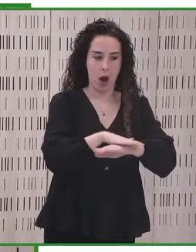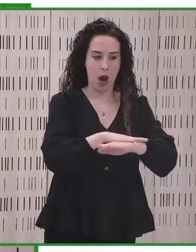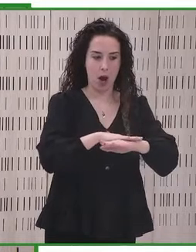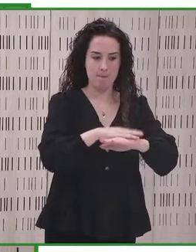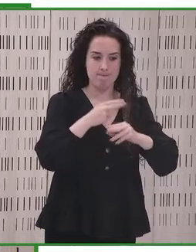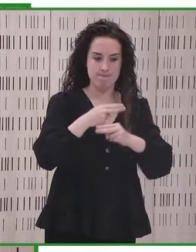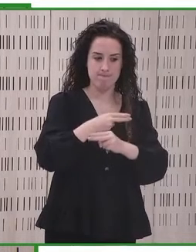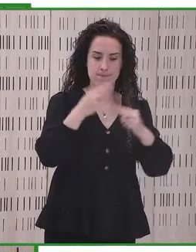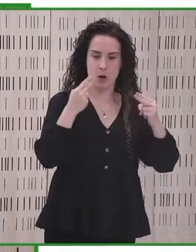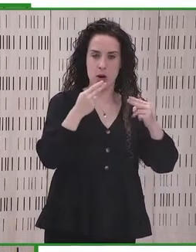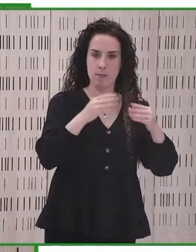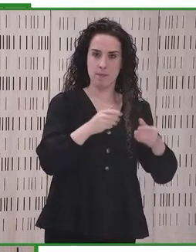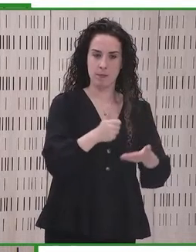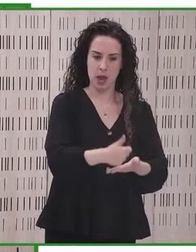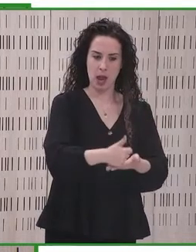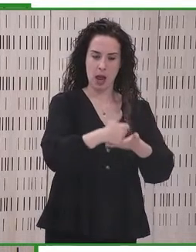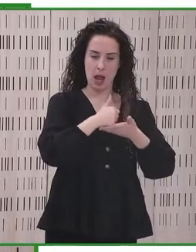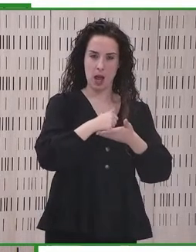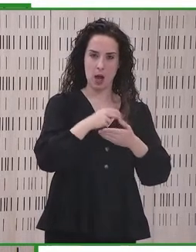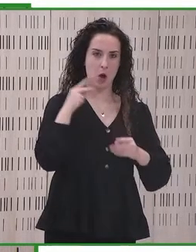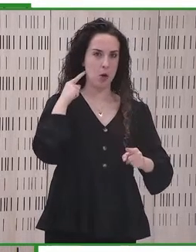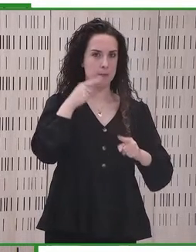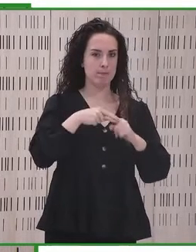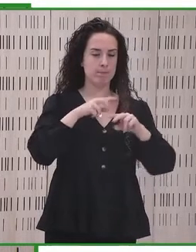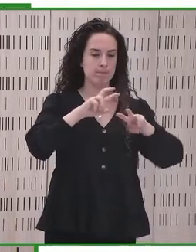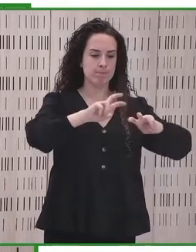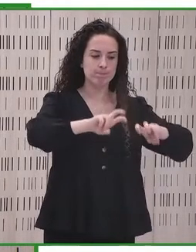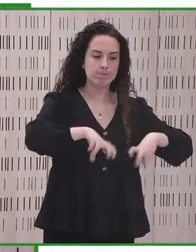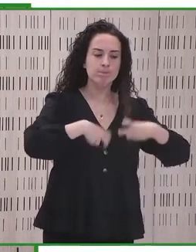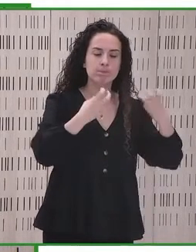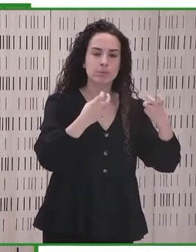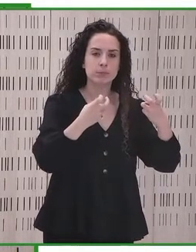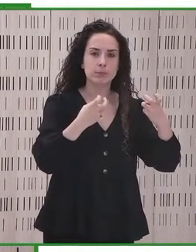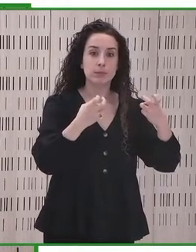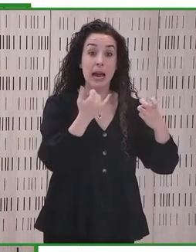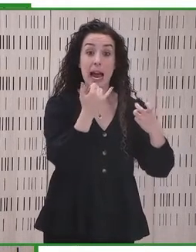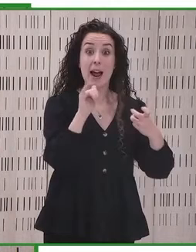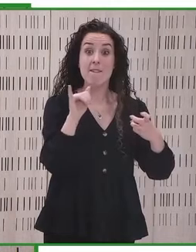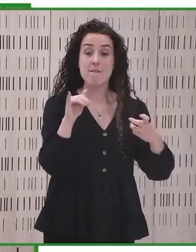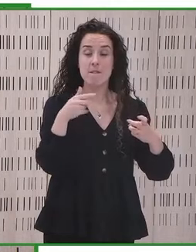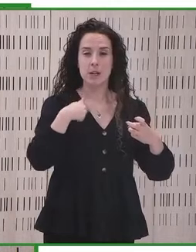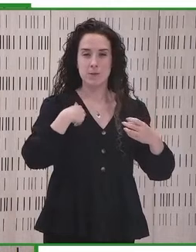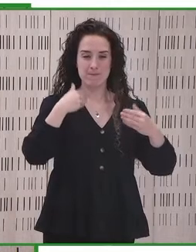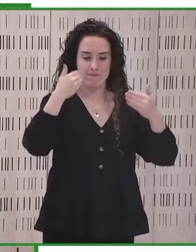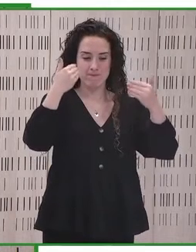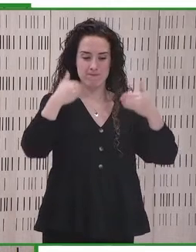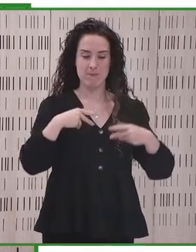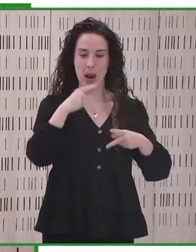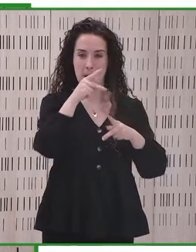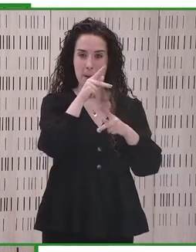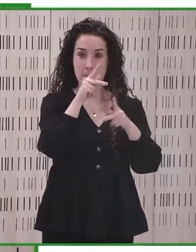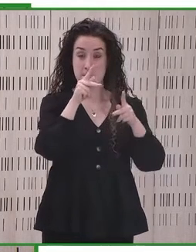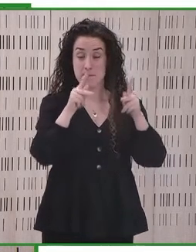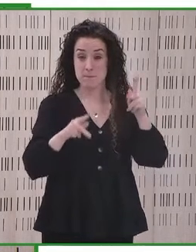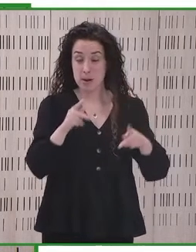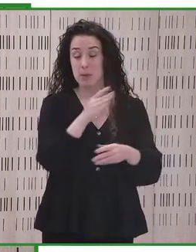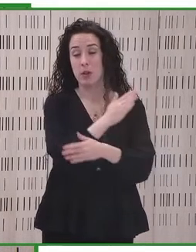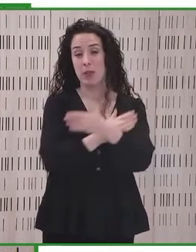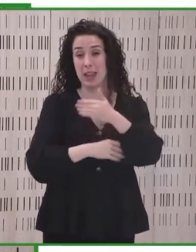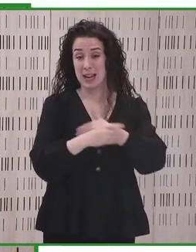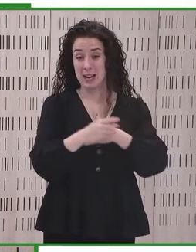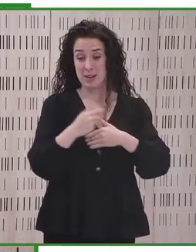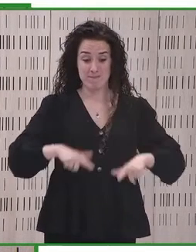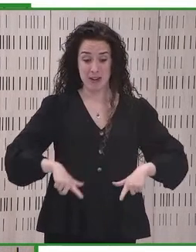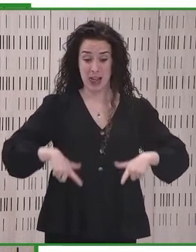pública para afrontar esas obras, si soy una persona con discapacidad y solamente vivo